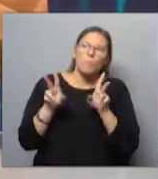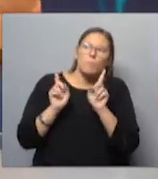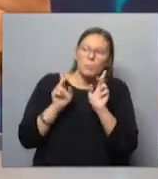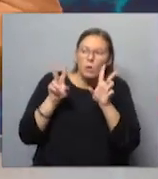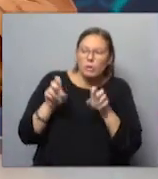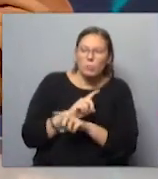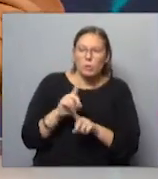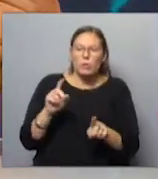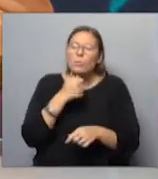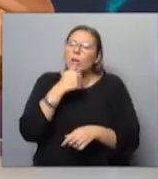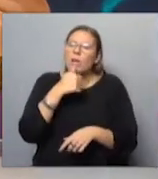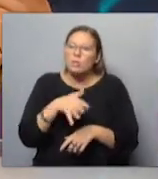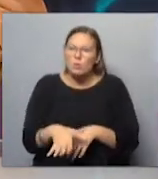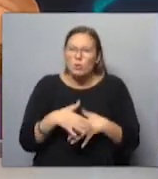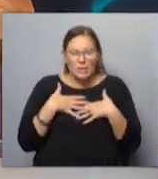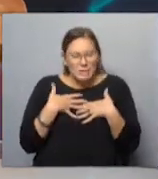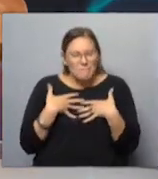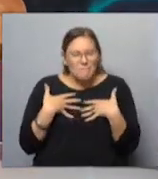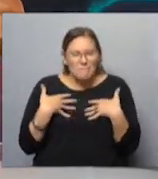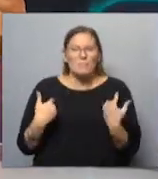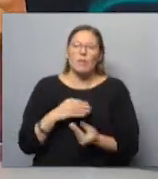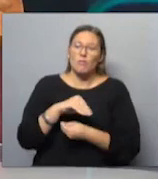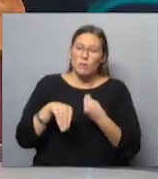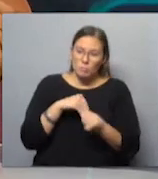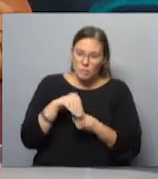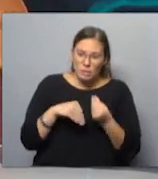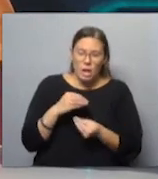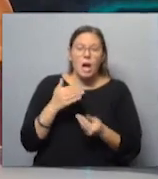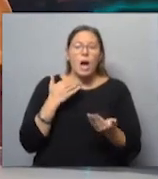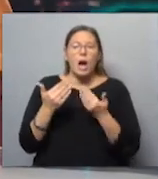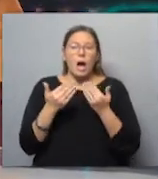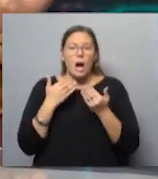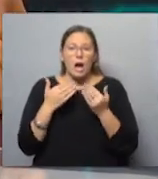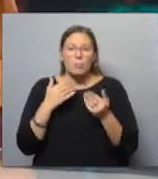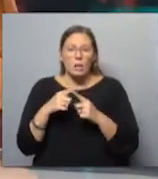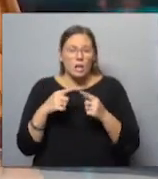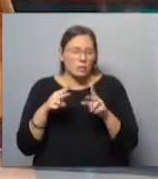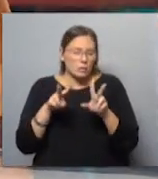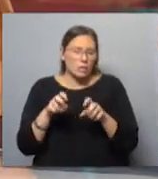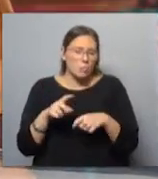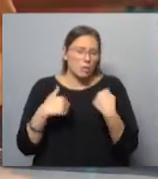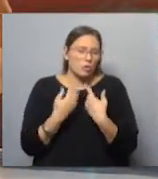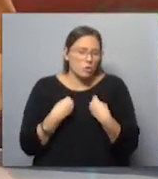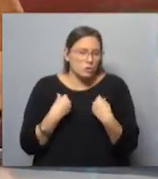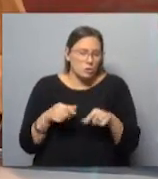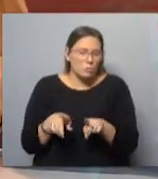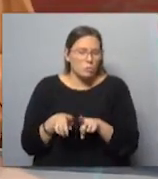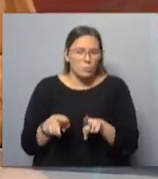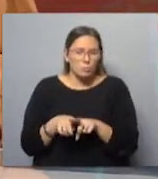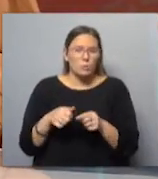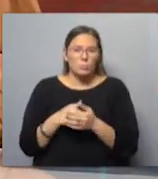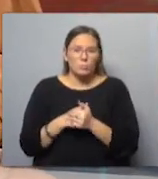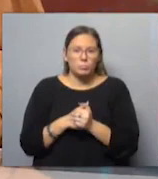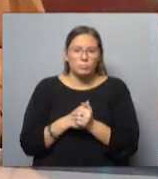sino una peli que tiene una historia muy conmovedora, familiar, que habla de muchas cosas que nos tocan a todos de alguna u otra manera. Totalmente.